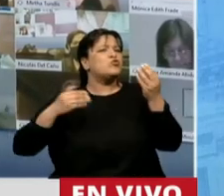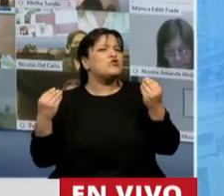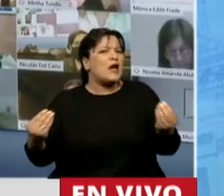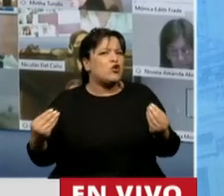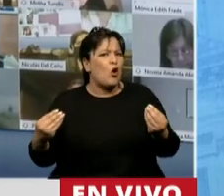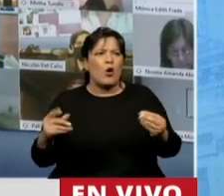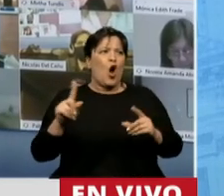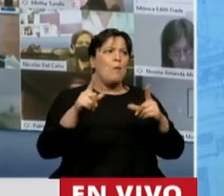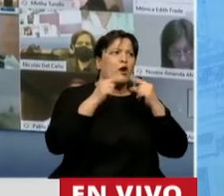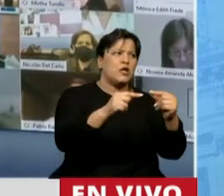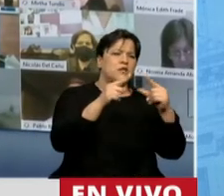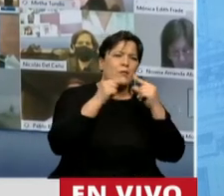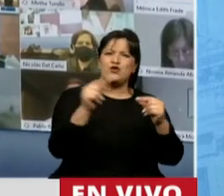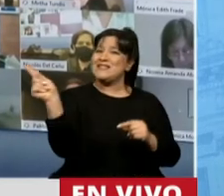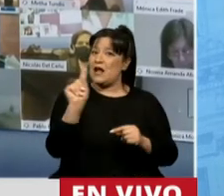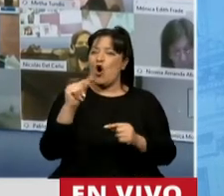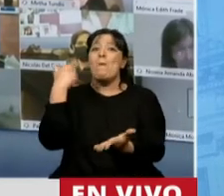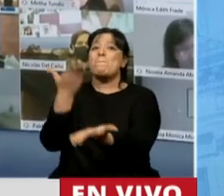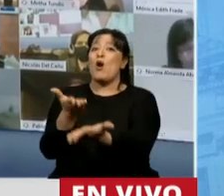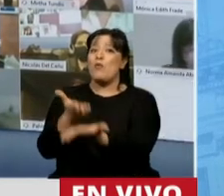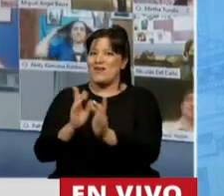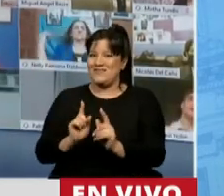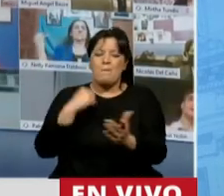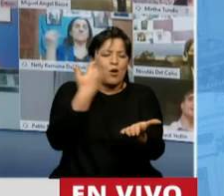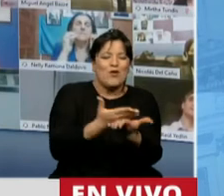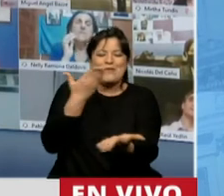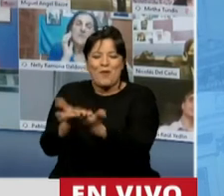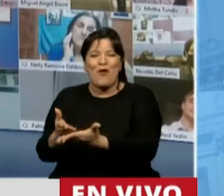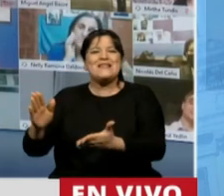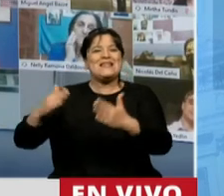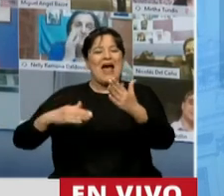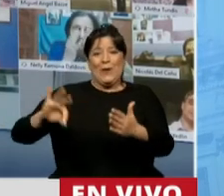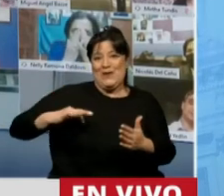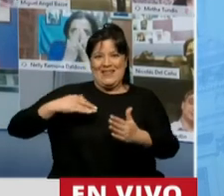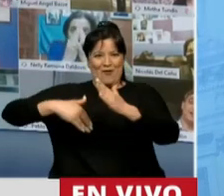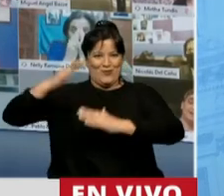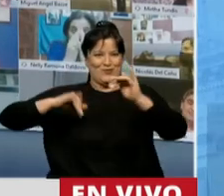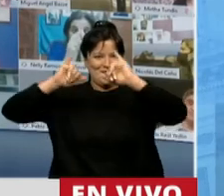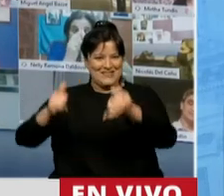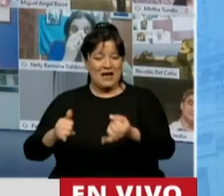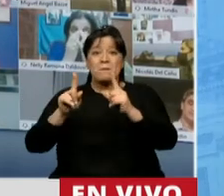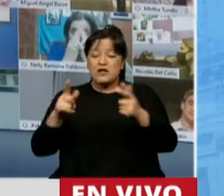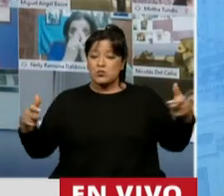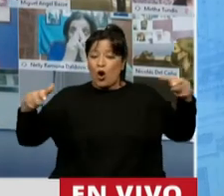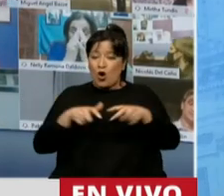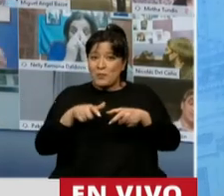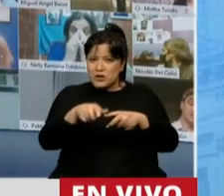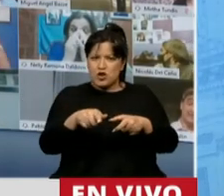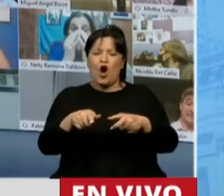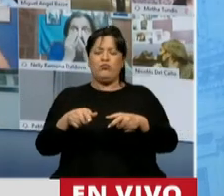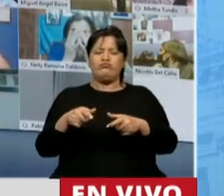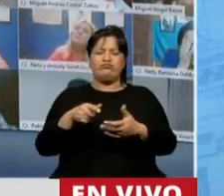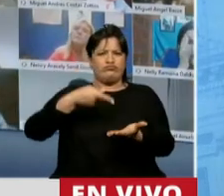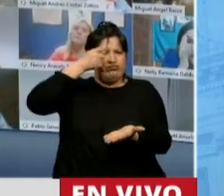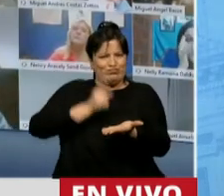protestas, sino de propuestas. Entonces, como hizo la propuesta esta comisión dirigida por